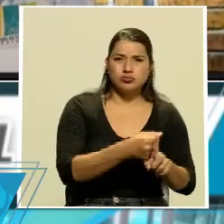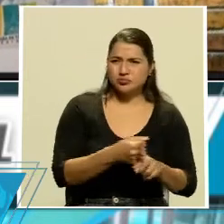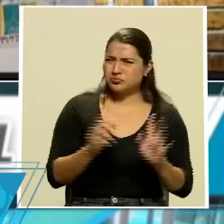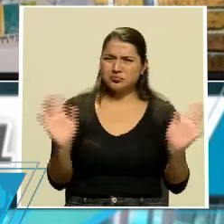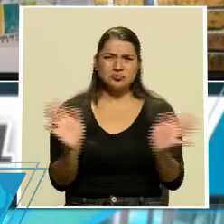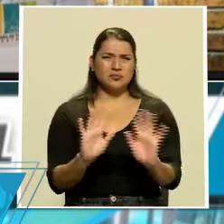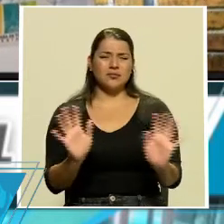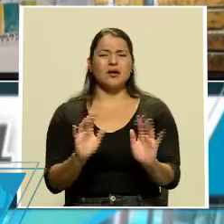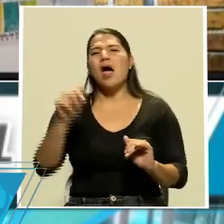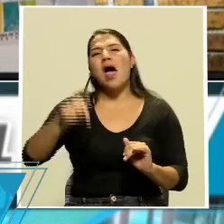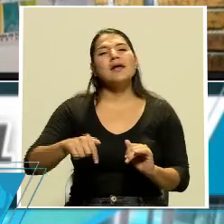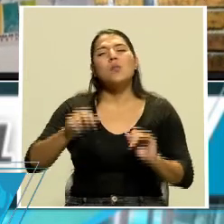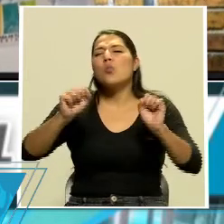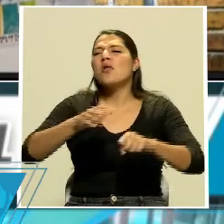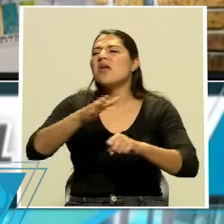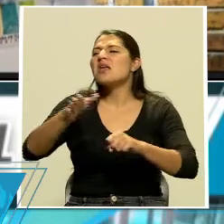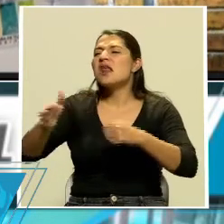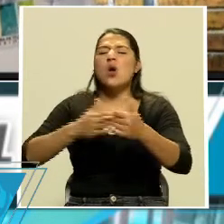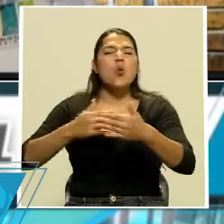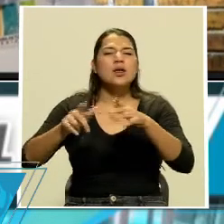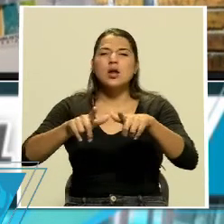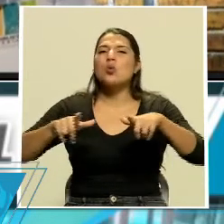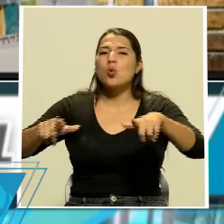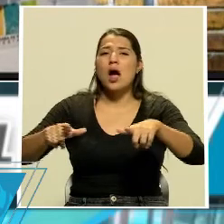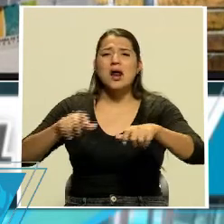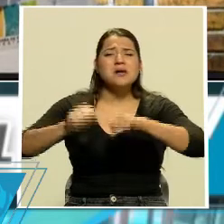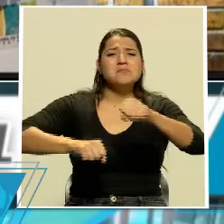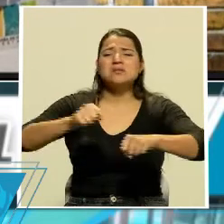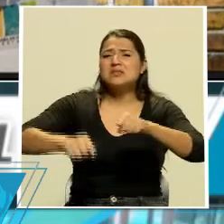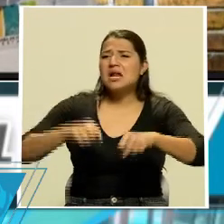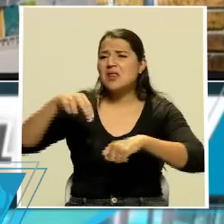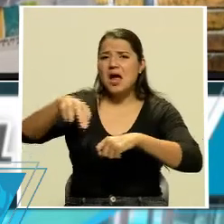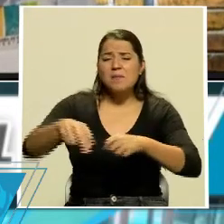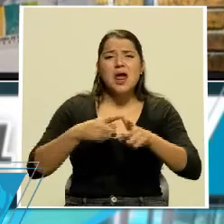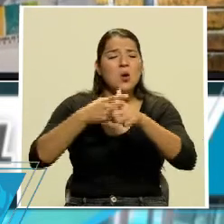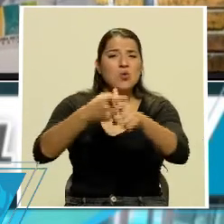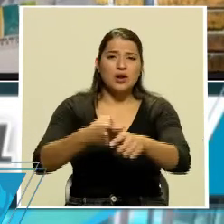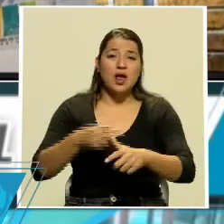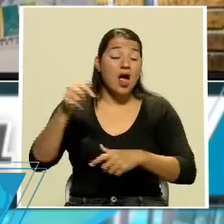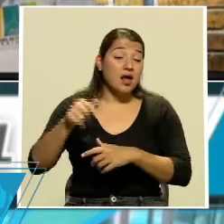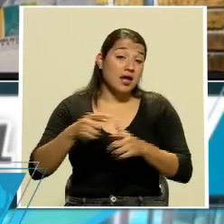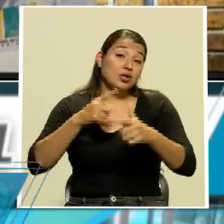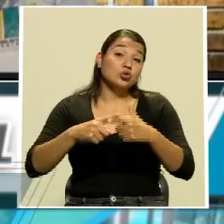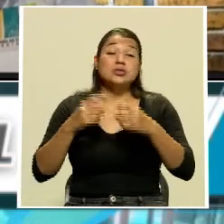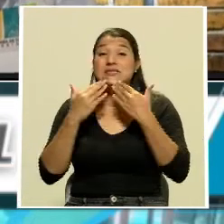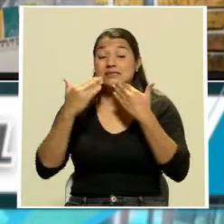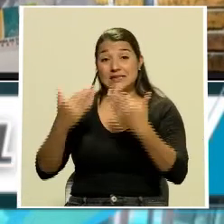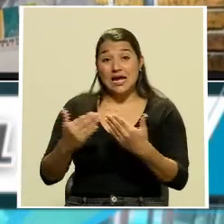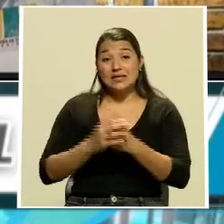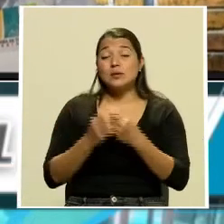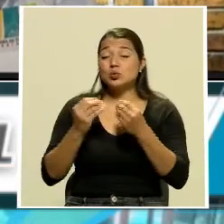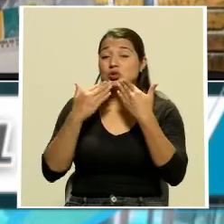usted puede ir a donde usted quiera, donde usted sueñe, andar en bicicleta, caminar, a correr. Así es que te agradezco mucho.